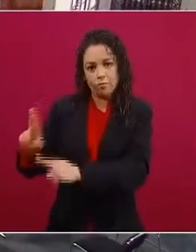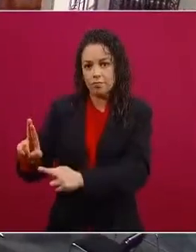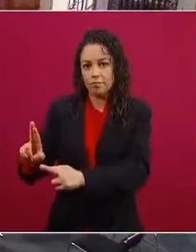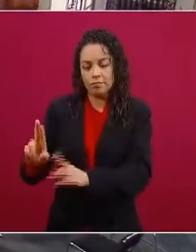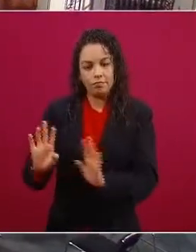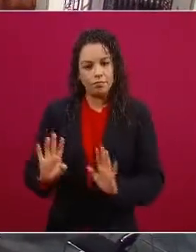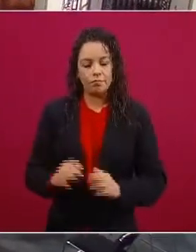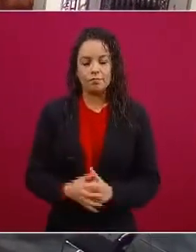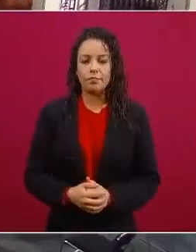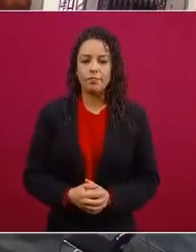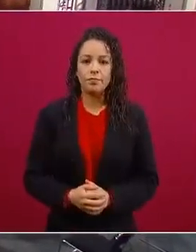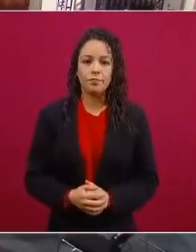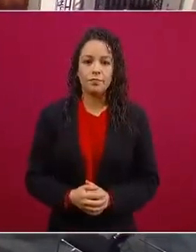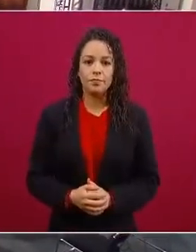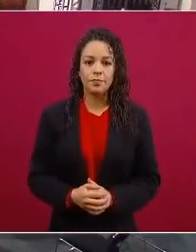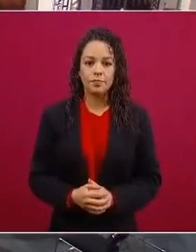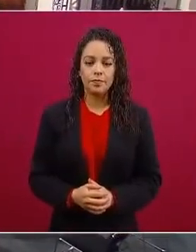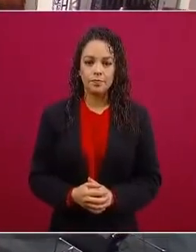desde luego.